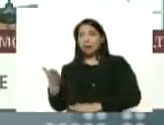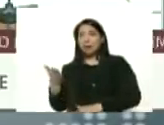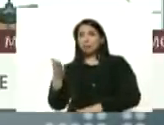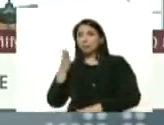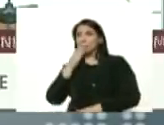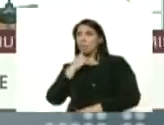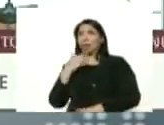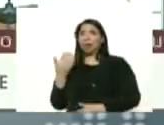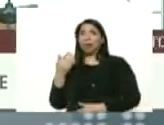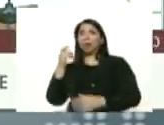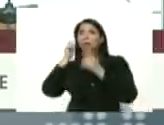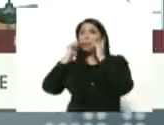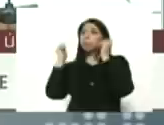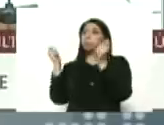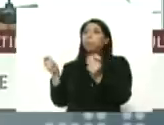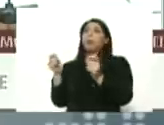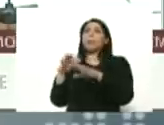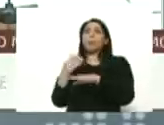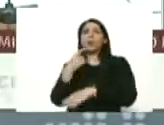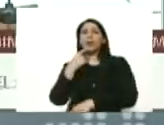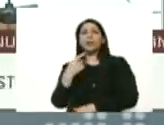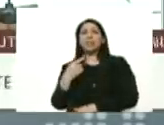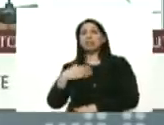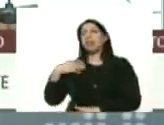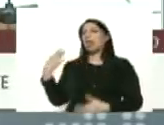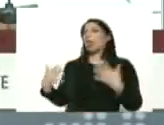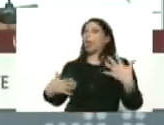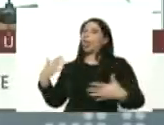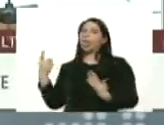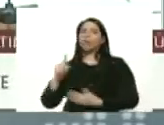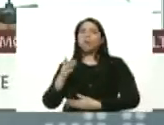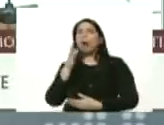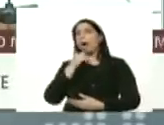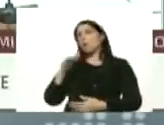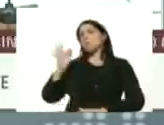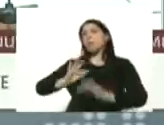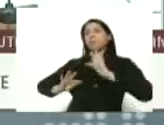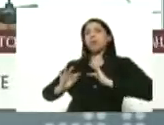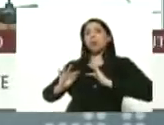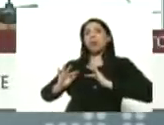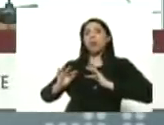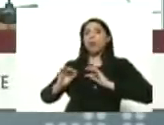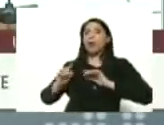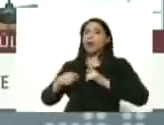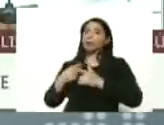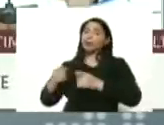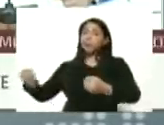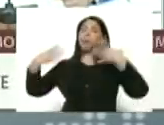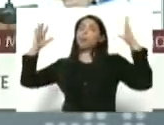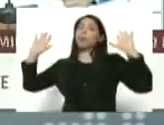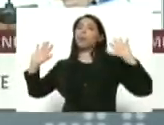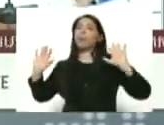y se quitó la máscara porque dice que él es chévere y que a él no se le pega ¡pum! le da